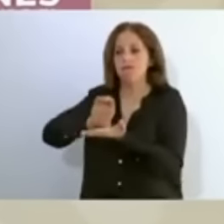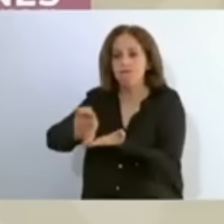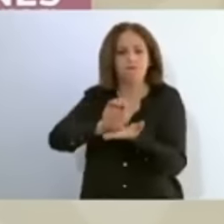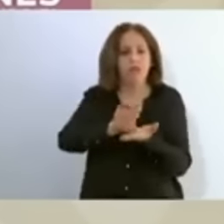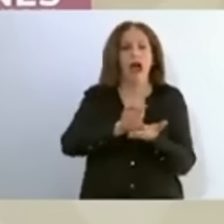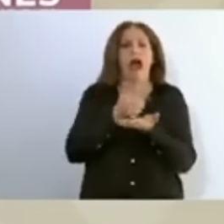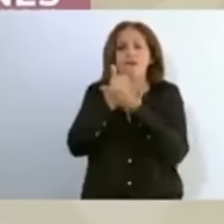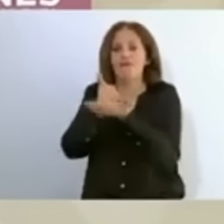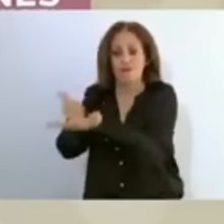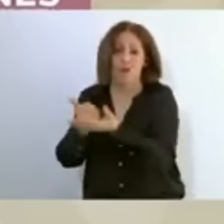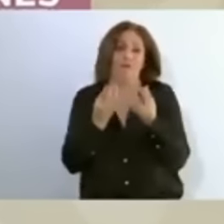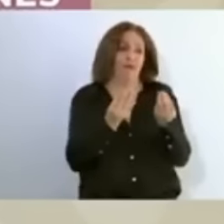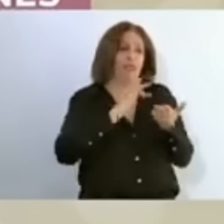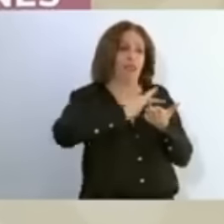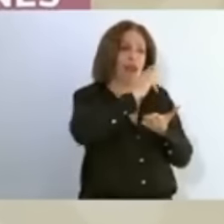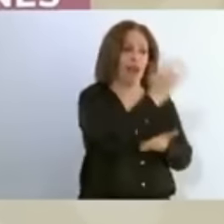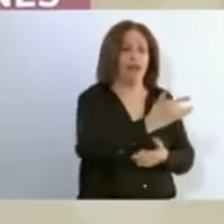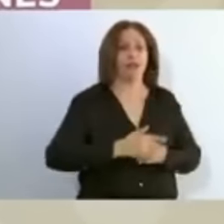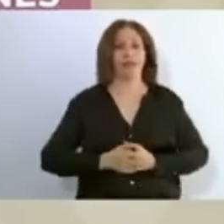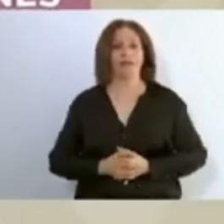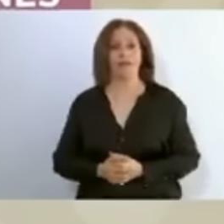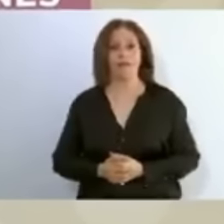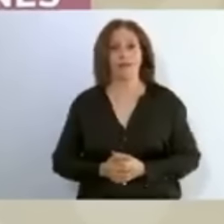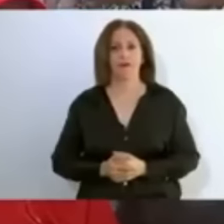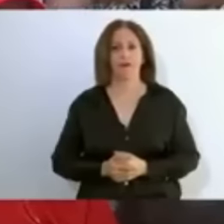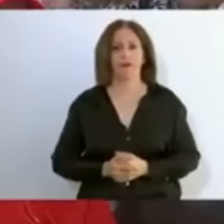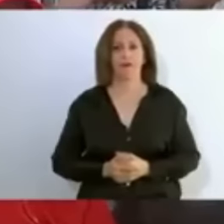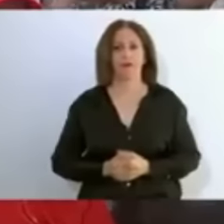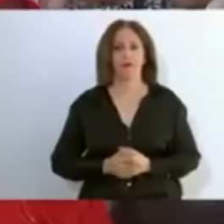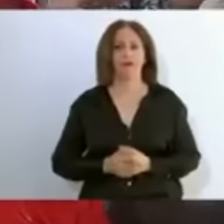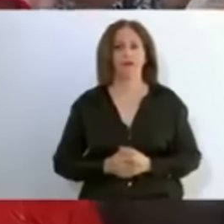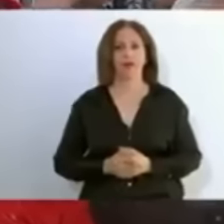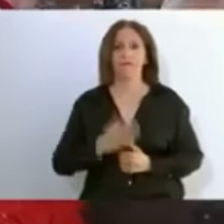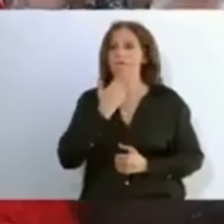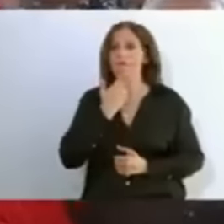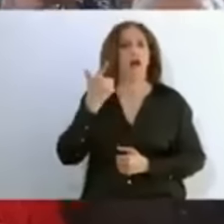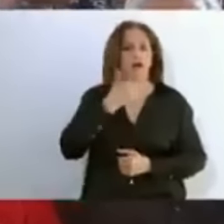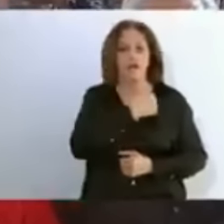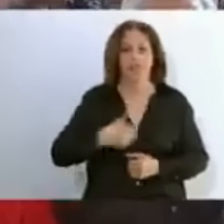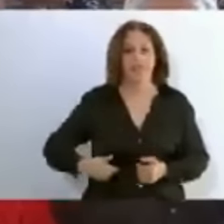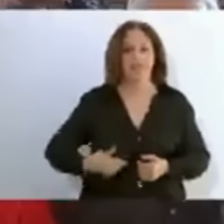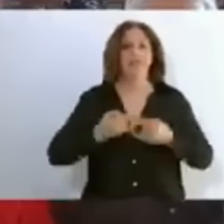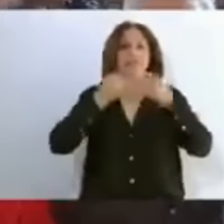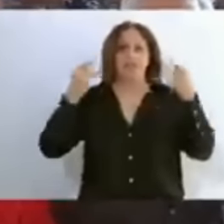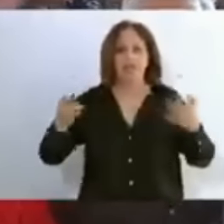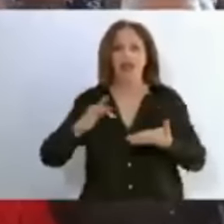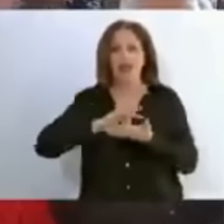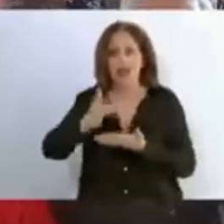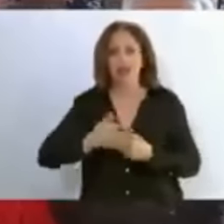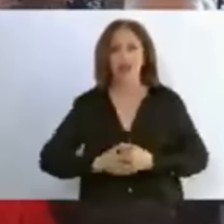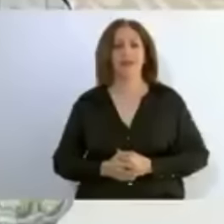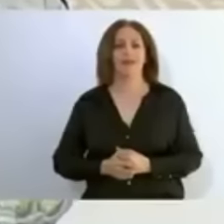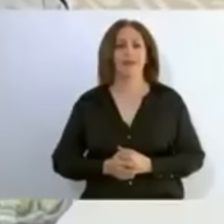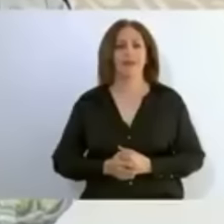esta mañana aquí con nosotros que nosotros podemos compartir con ustedes estos importantes